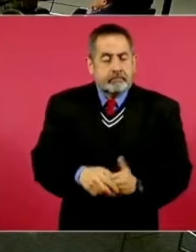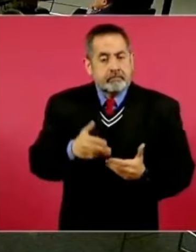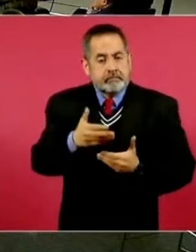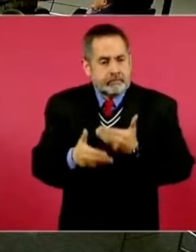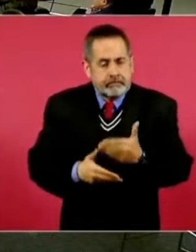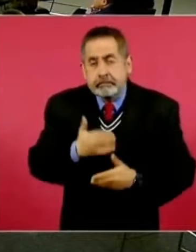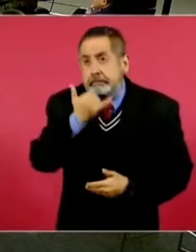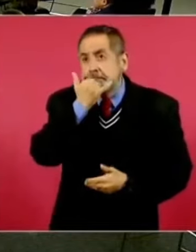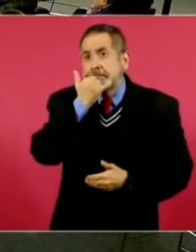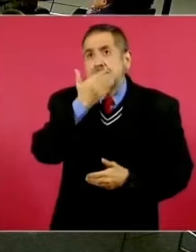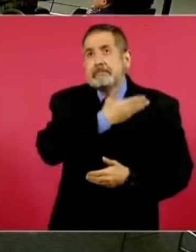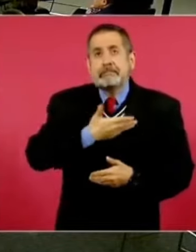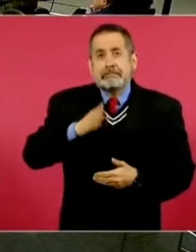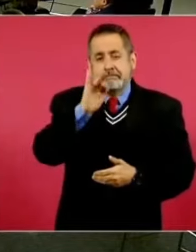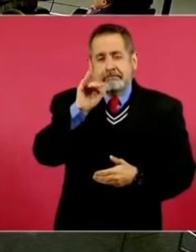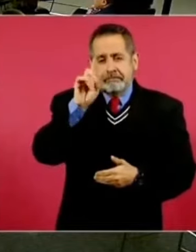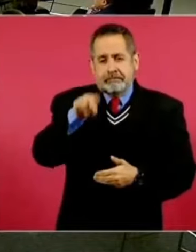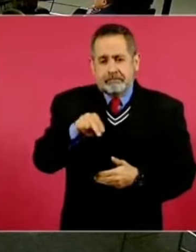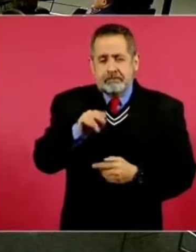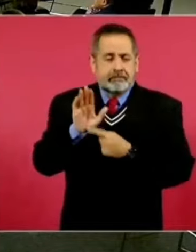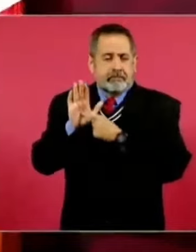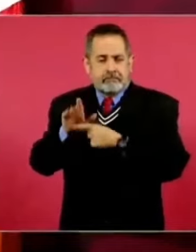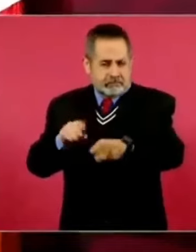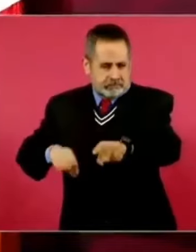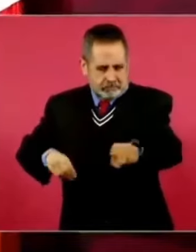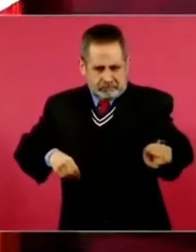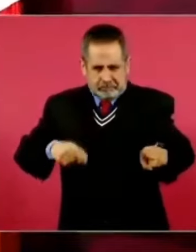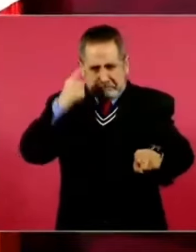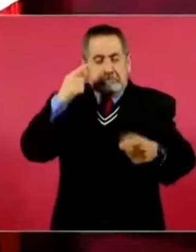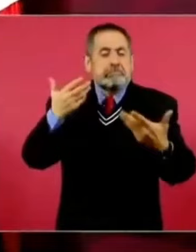pero la culpa es de ustedes, ¿eh?